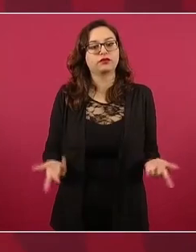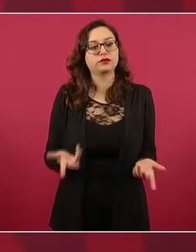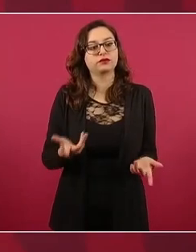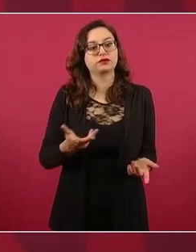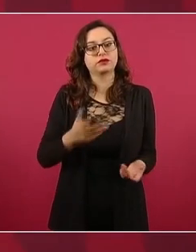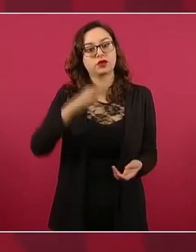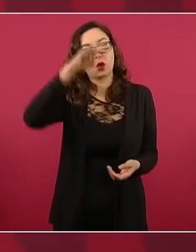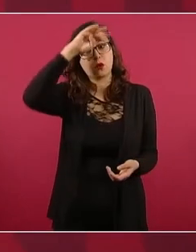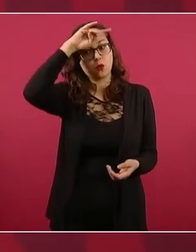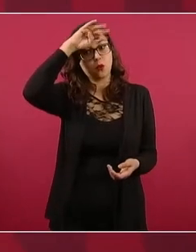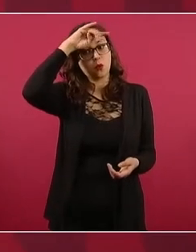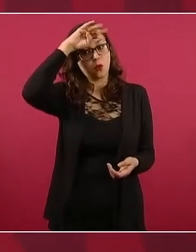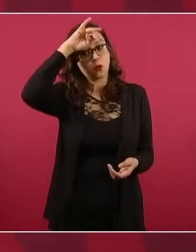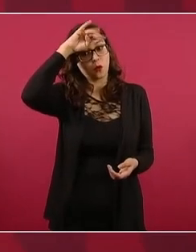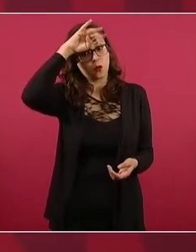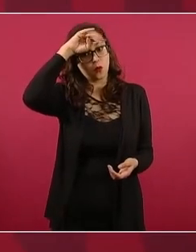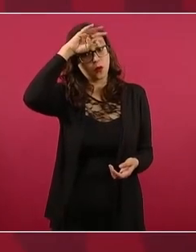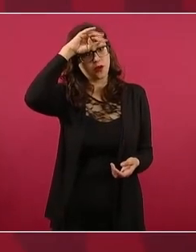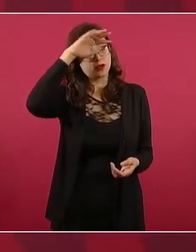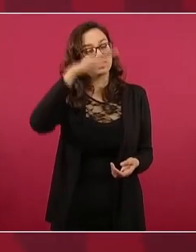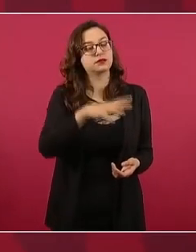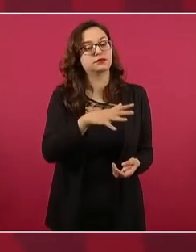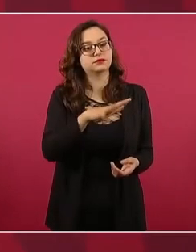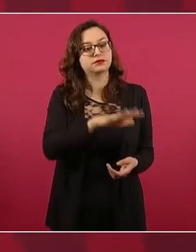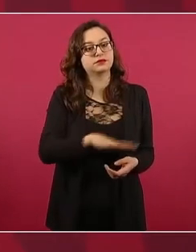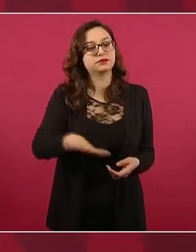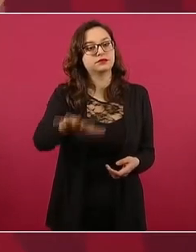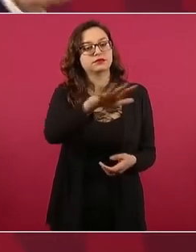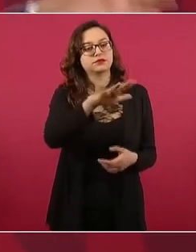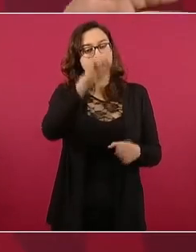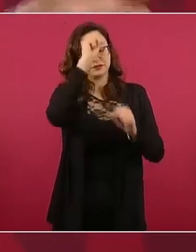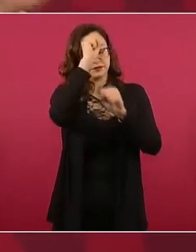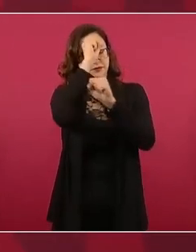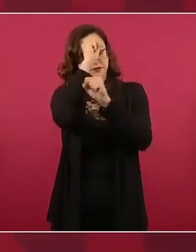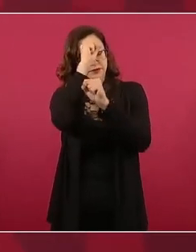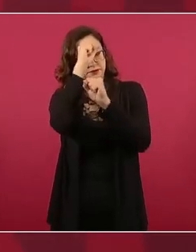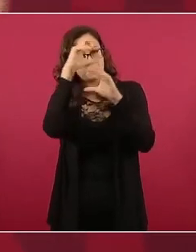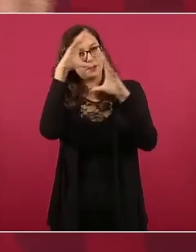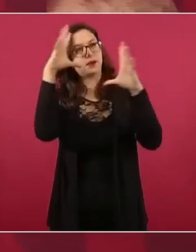piensa que es un